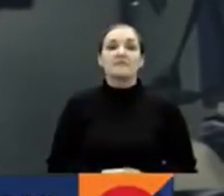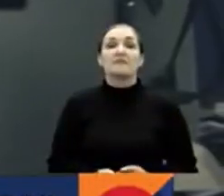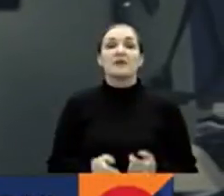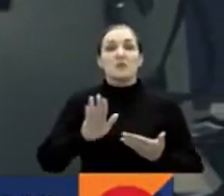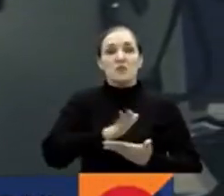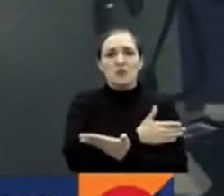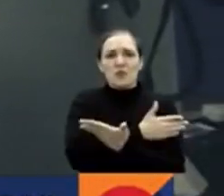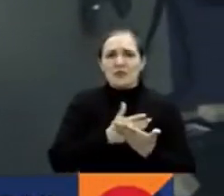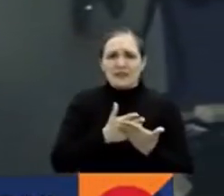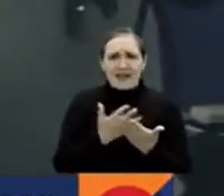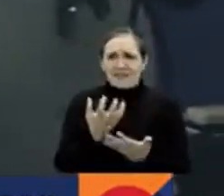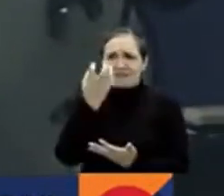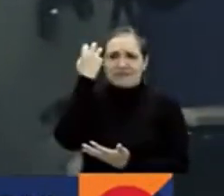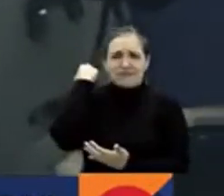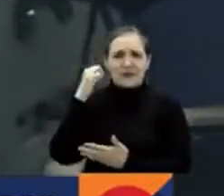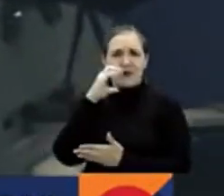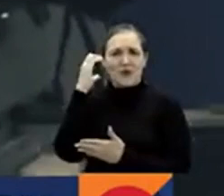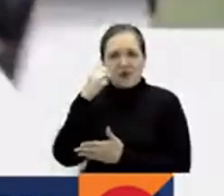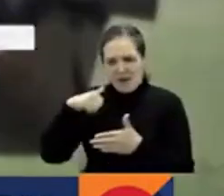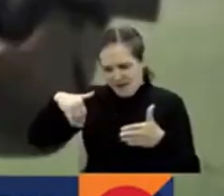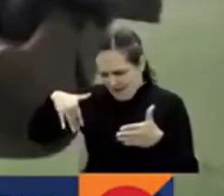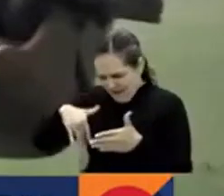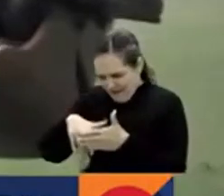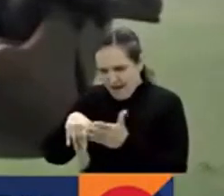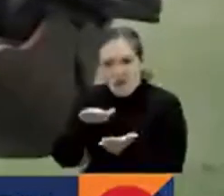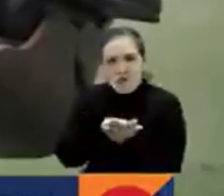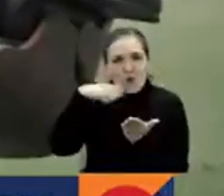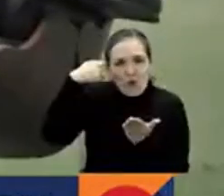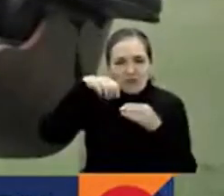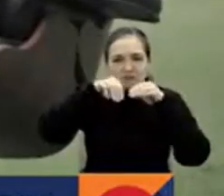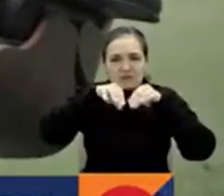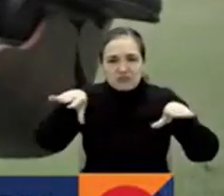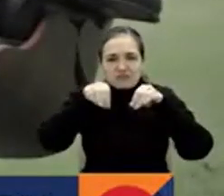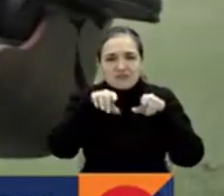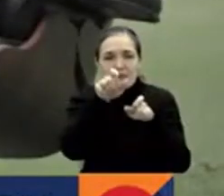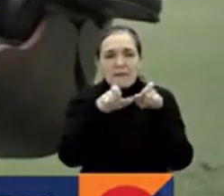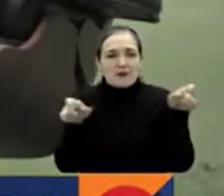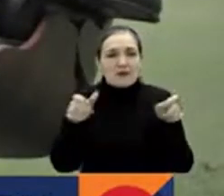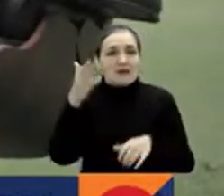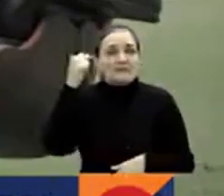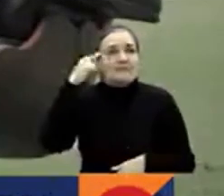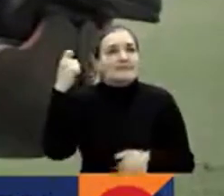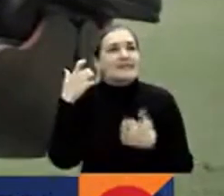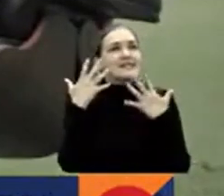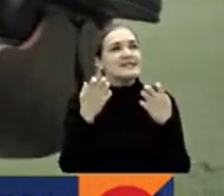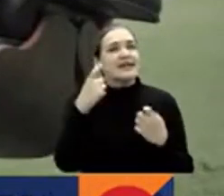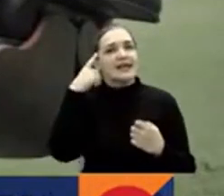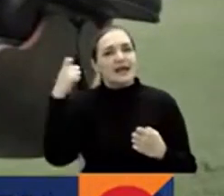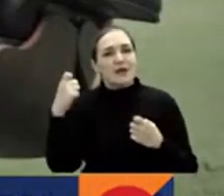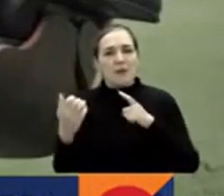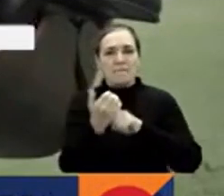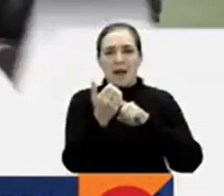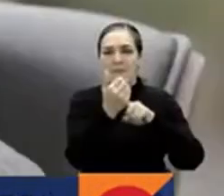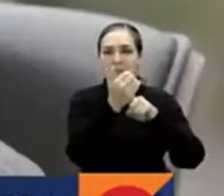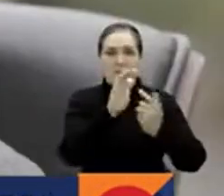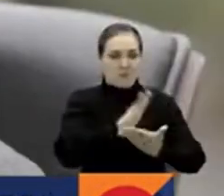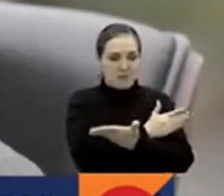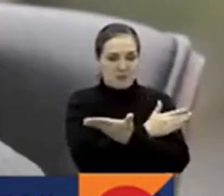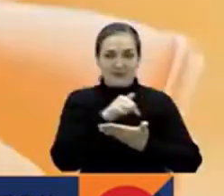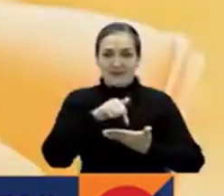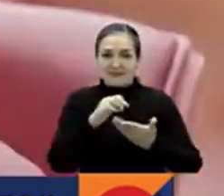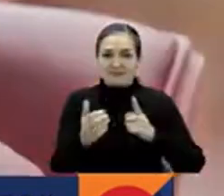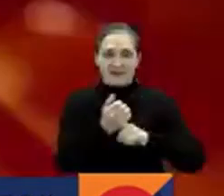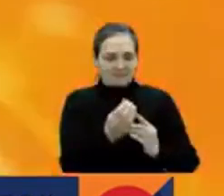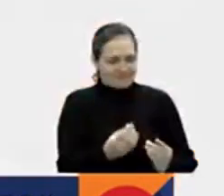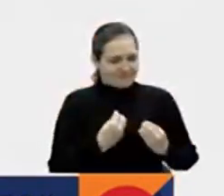música en nuestro país. Nación rebelde, la historia de unos soñadores que se enfrentaron a grandes retos y que encontraron en la música la